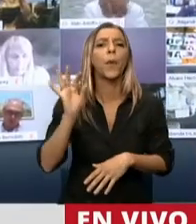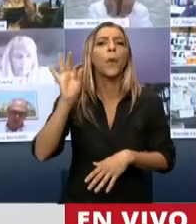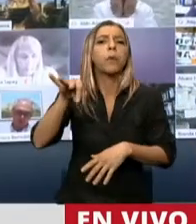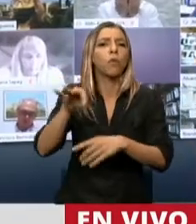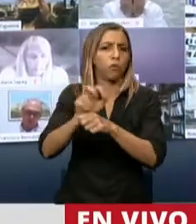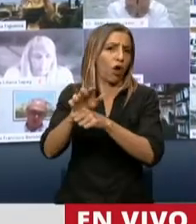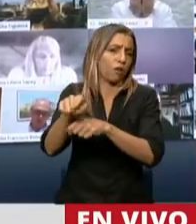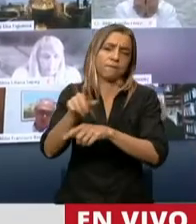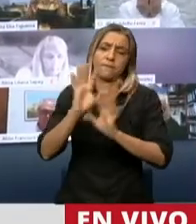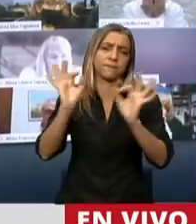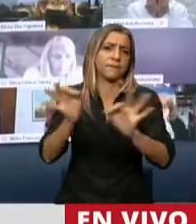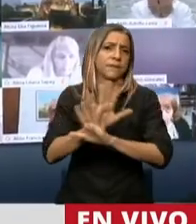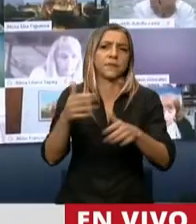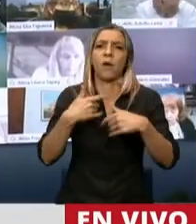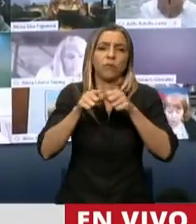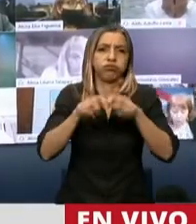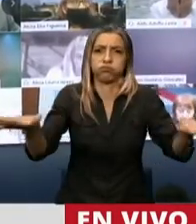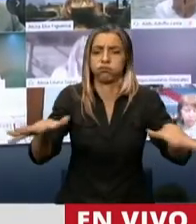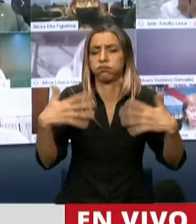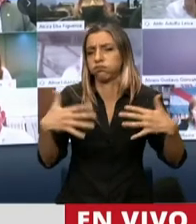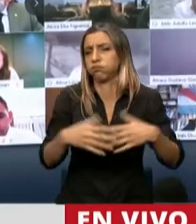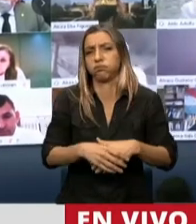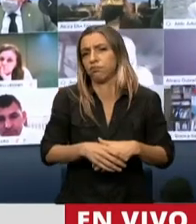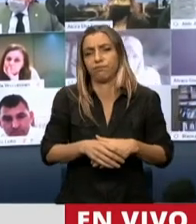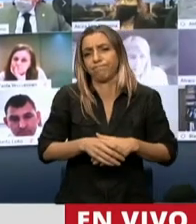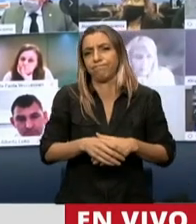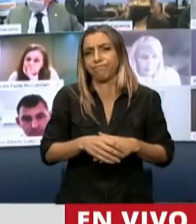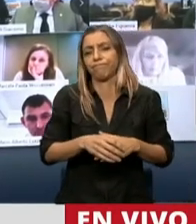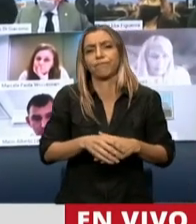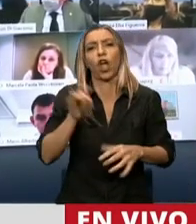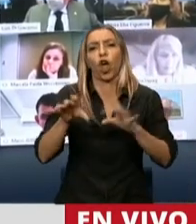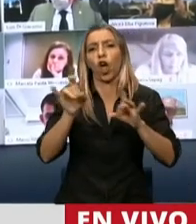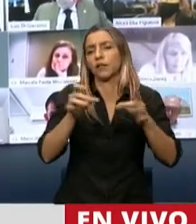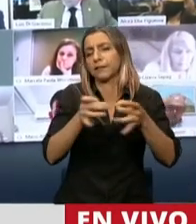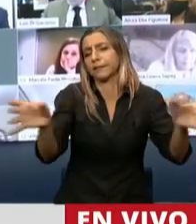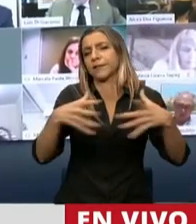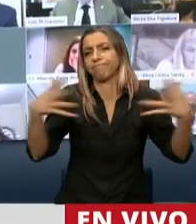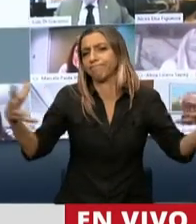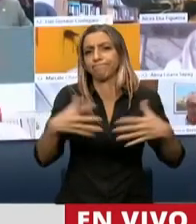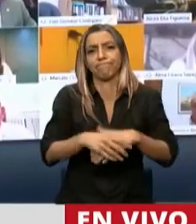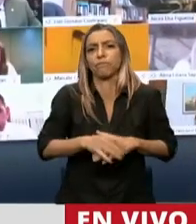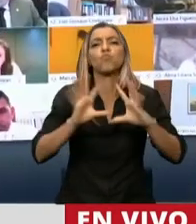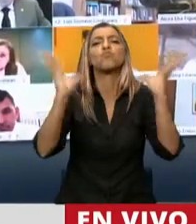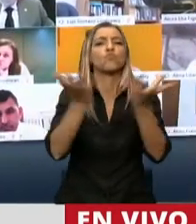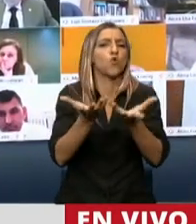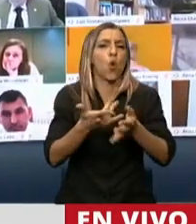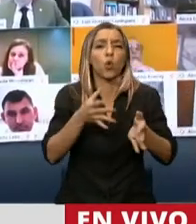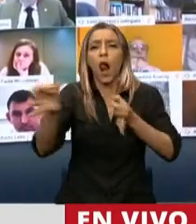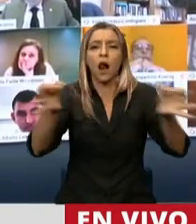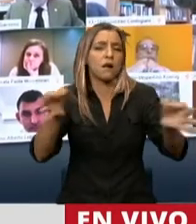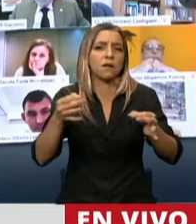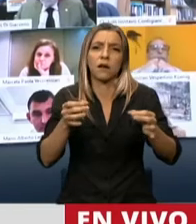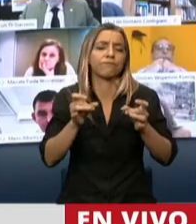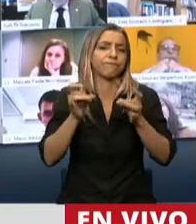de transmisión en forma absoluta, llegado a los lugares más remotos del mundo, y